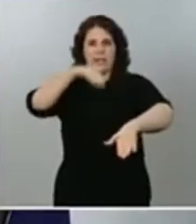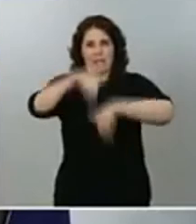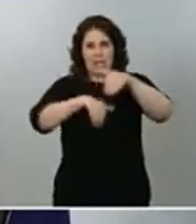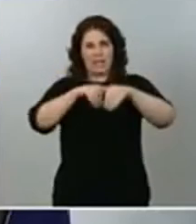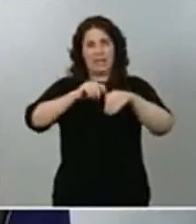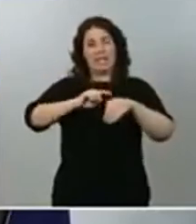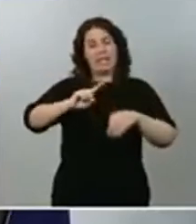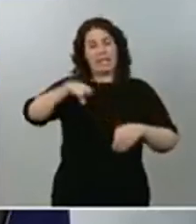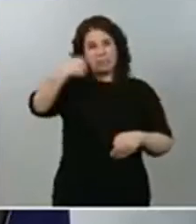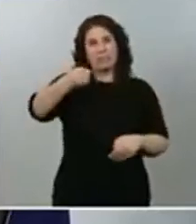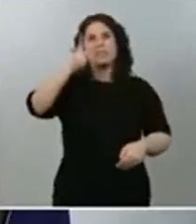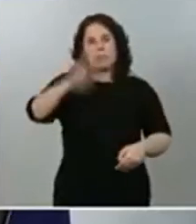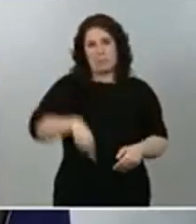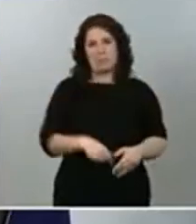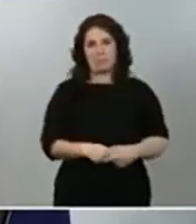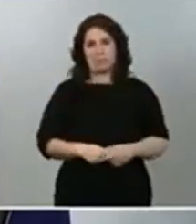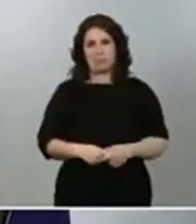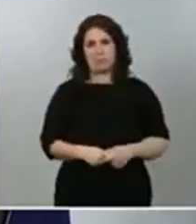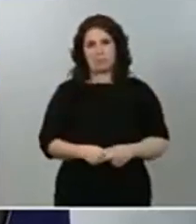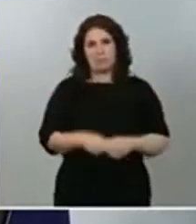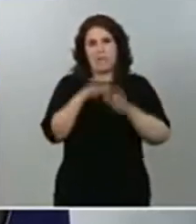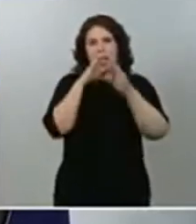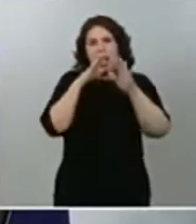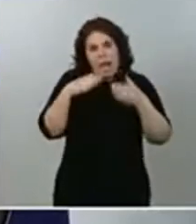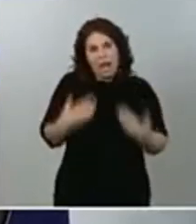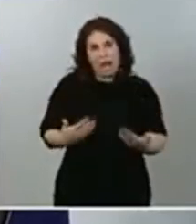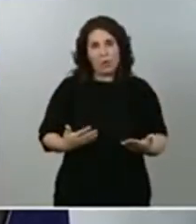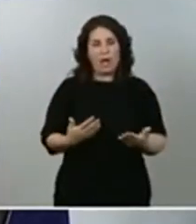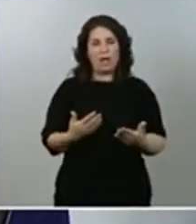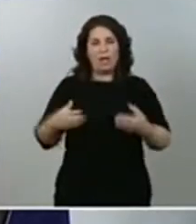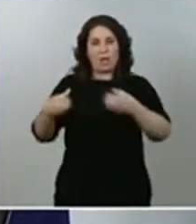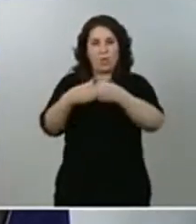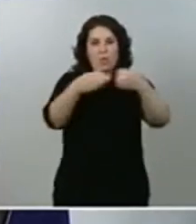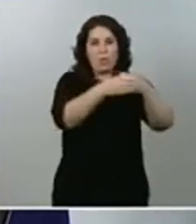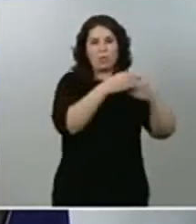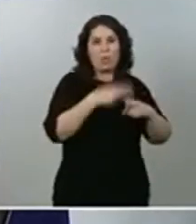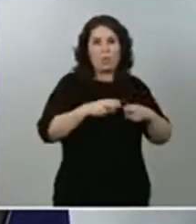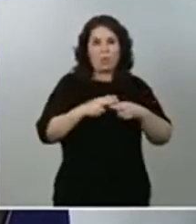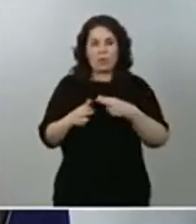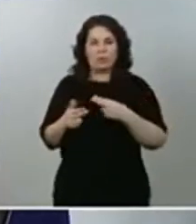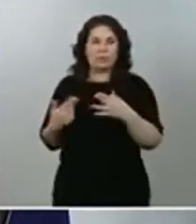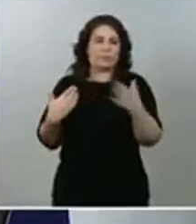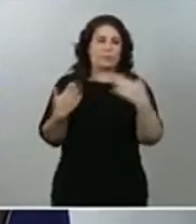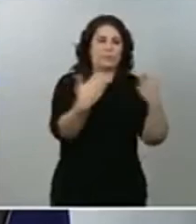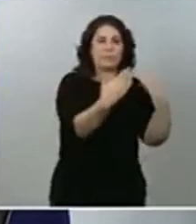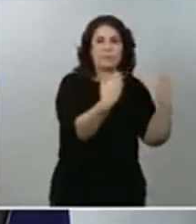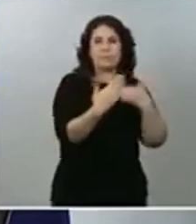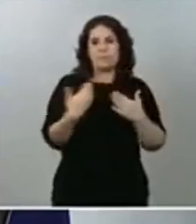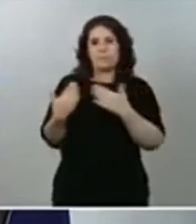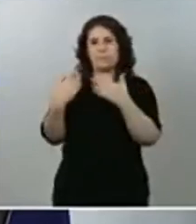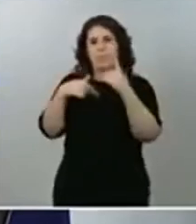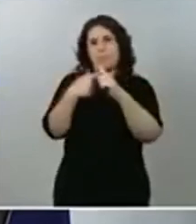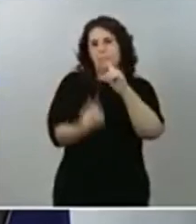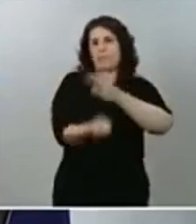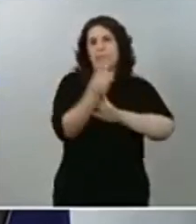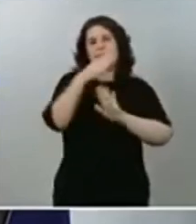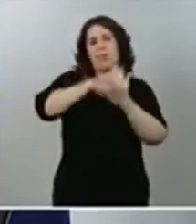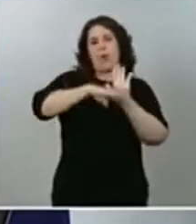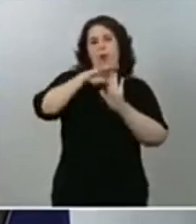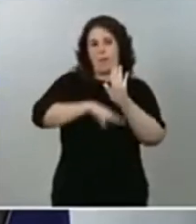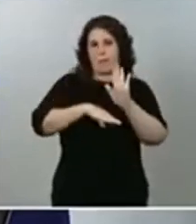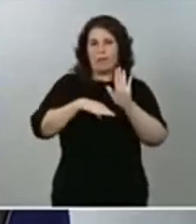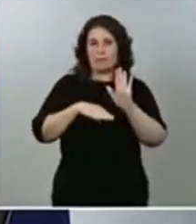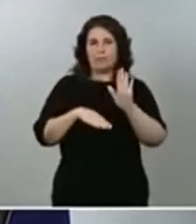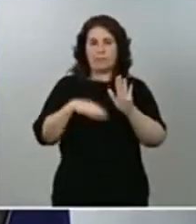electoral. Ahora le toca a las formaciones arbitrar el programa que pueda alumbrar un